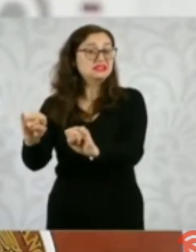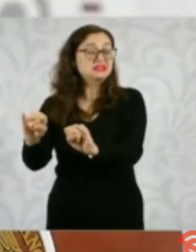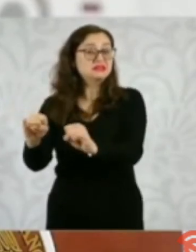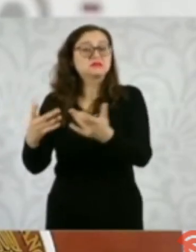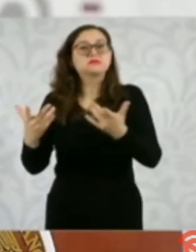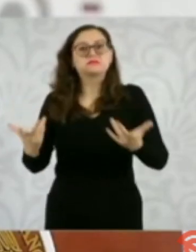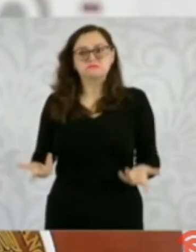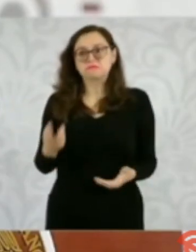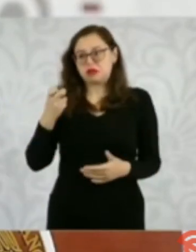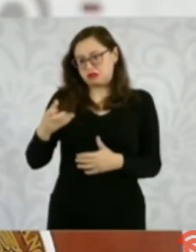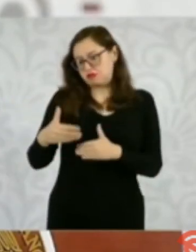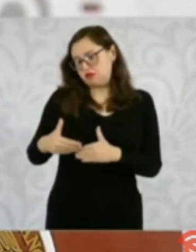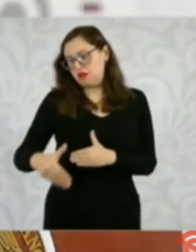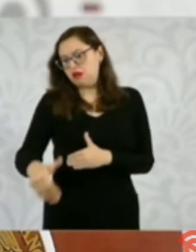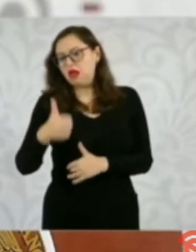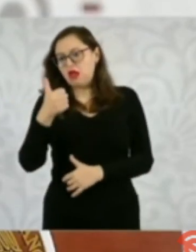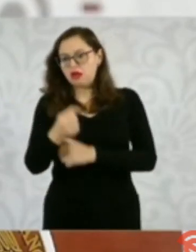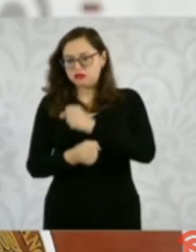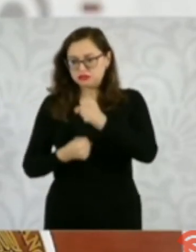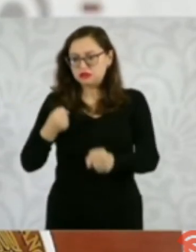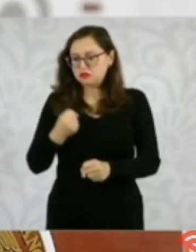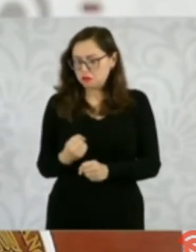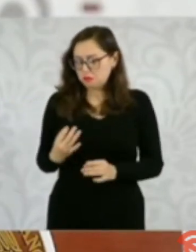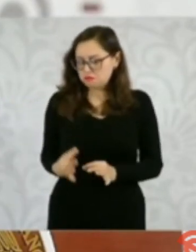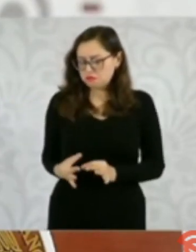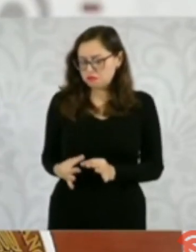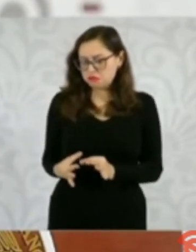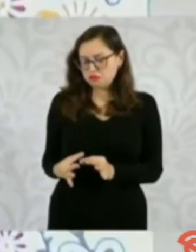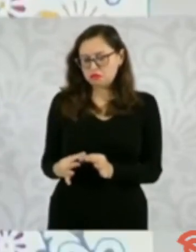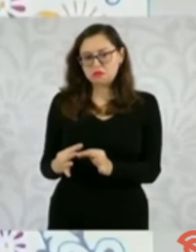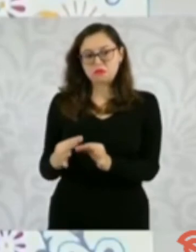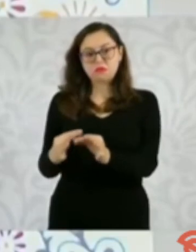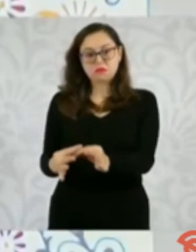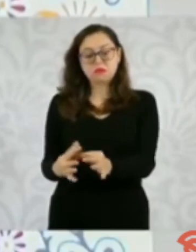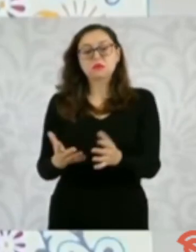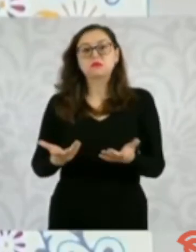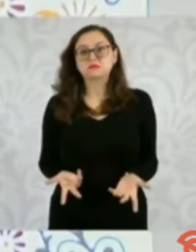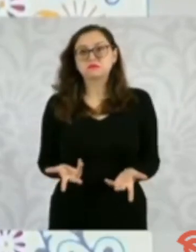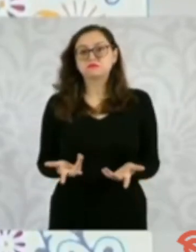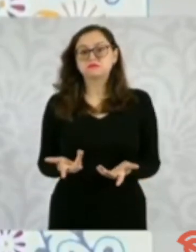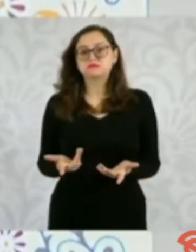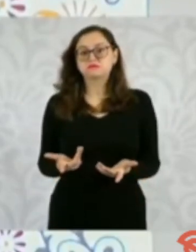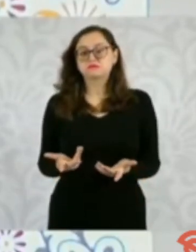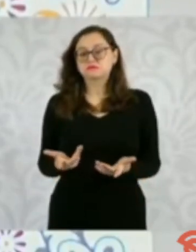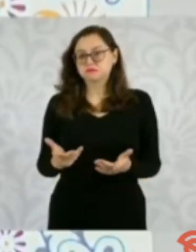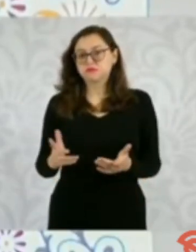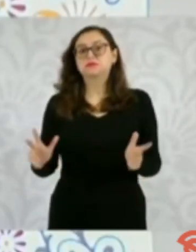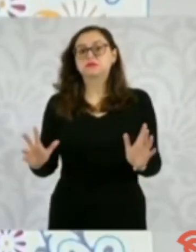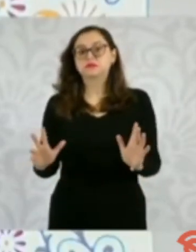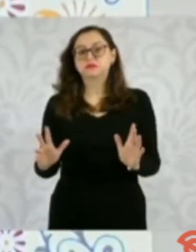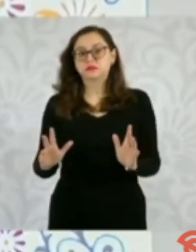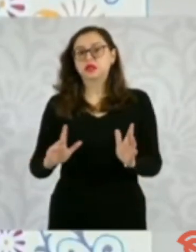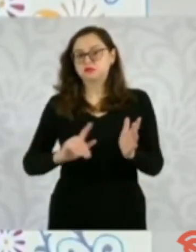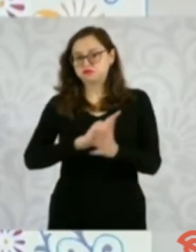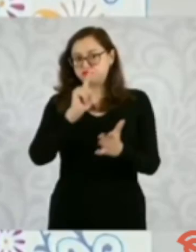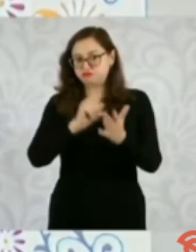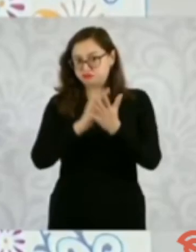a disminuir los delitos de alto impacto. Van a disminuir.